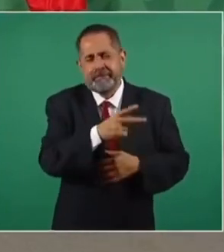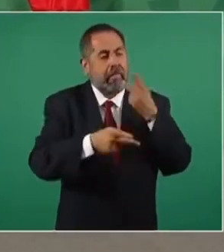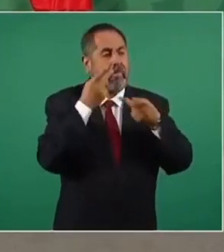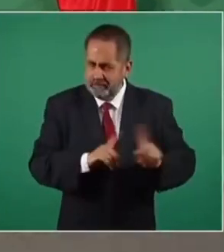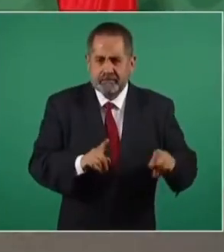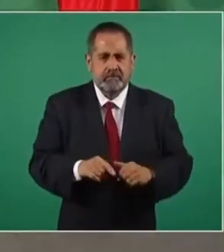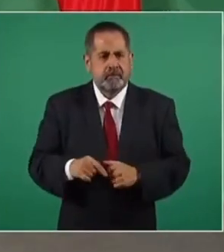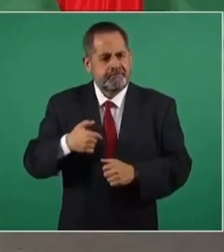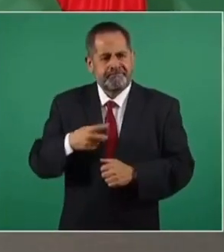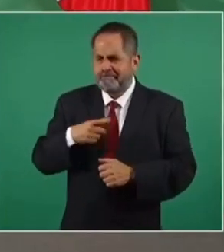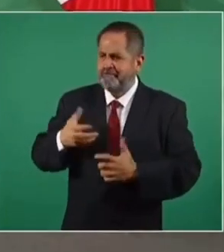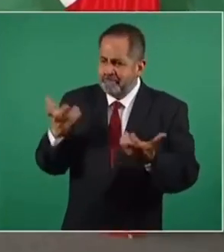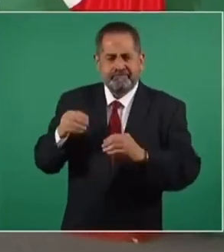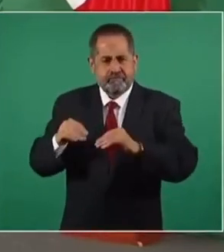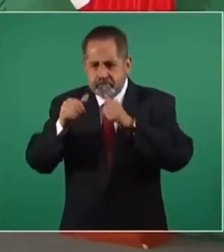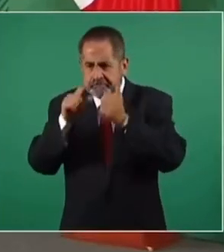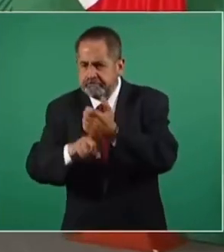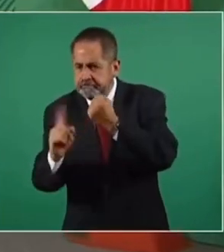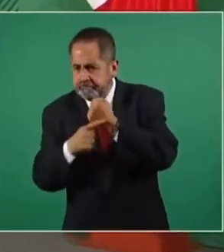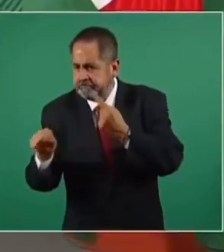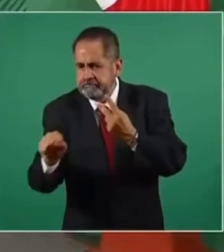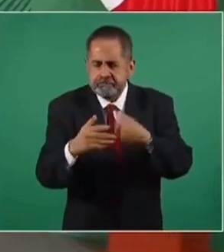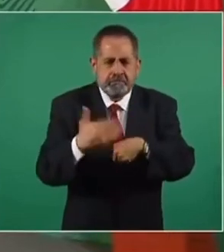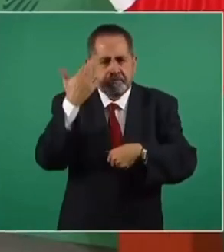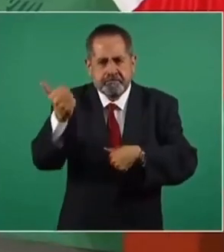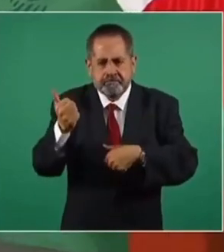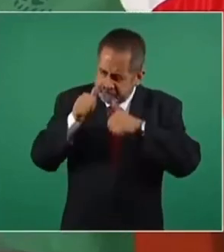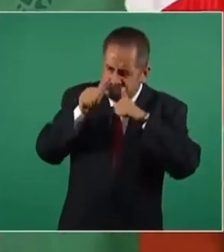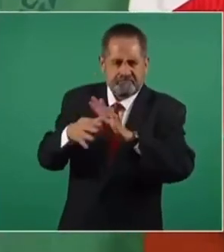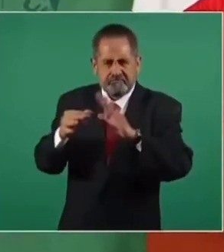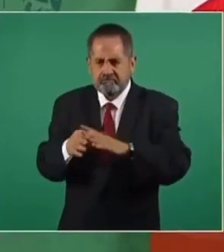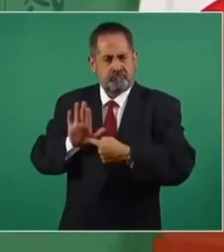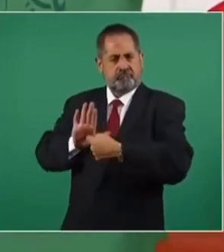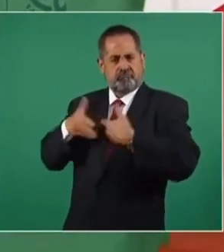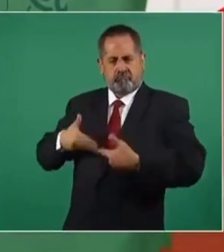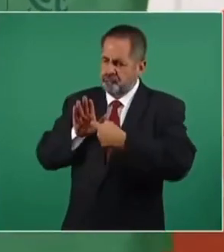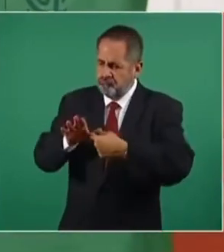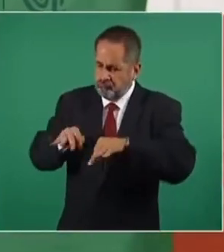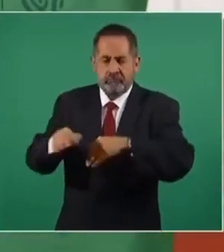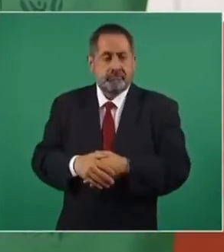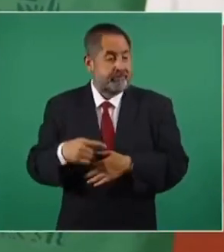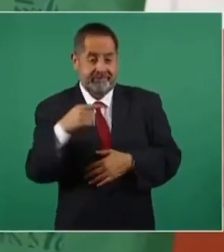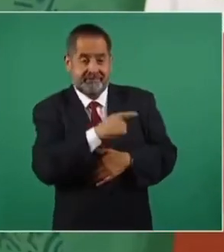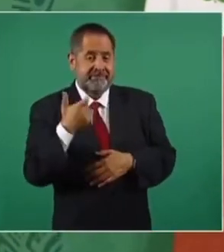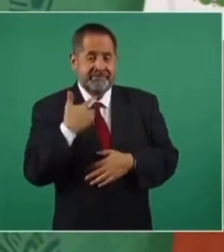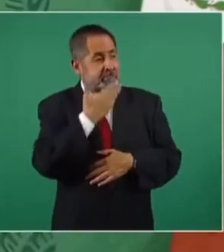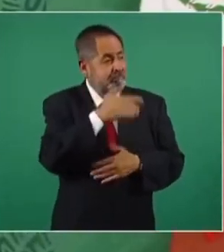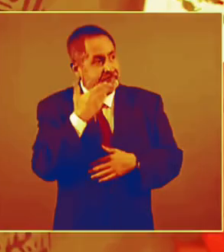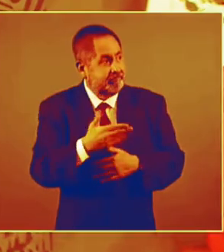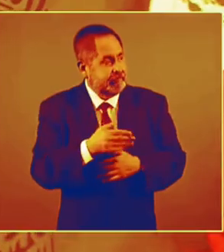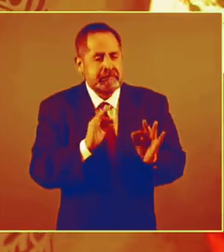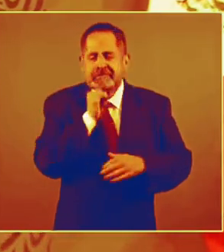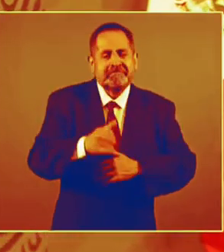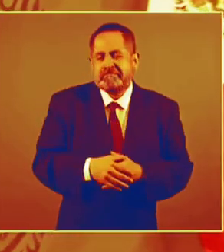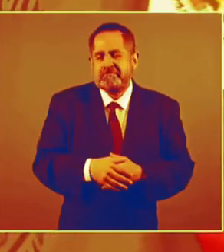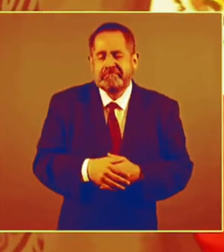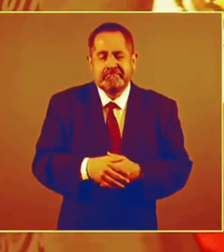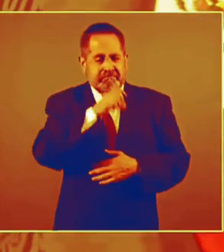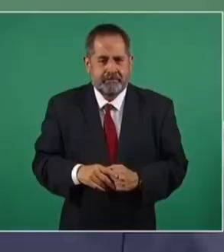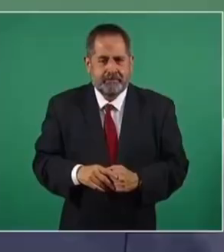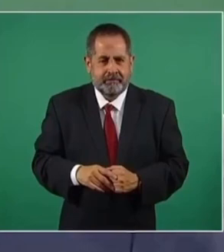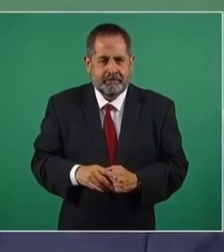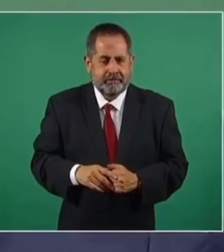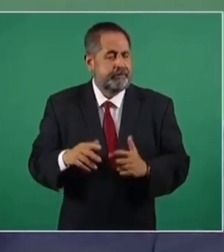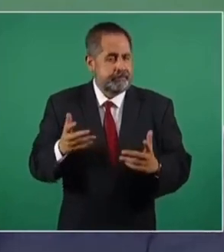esas son balandronadas. Lo que se tiene que hacer es atender las causas y gobernar con el ejemplo. Ellos no fueron un buen ejemplo porque actuaron también como